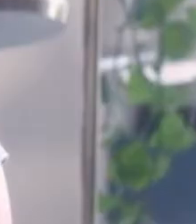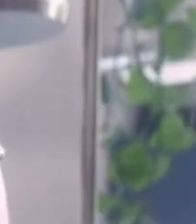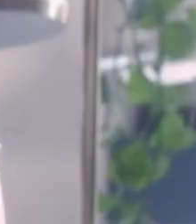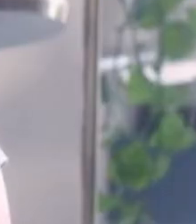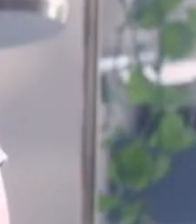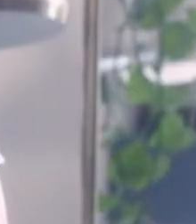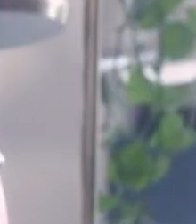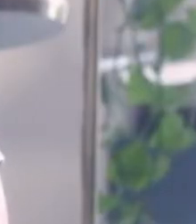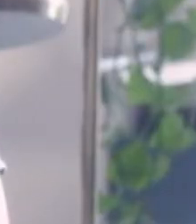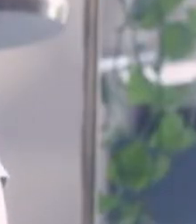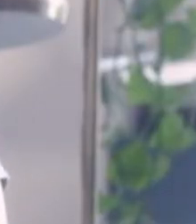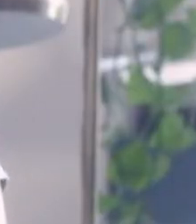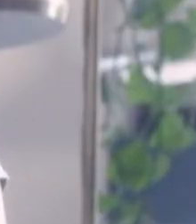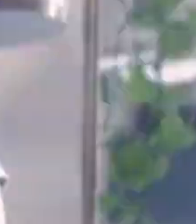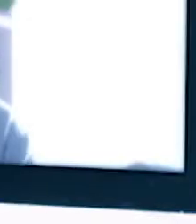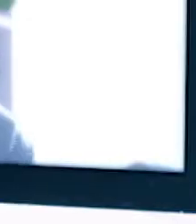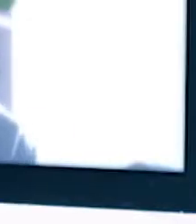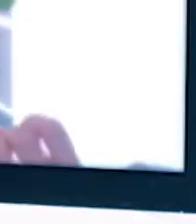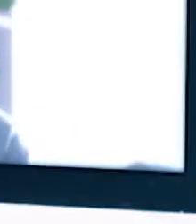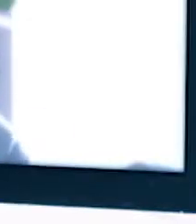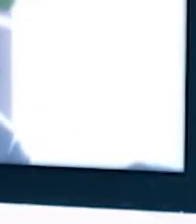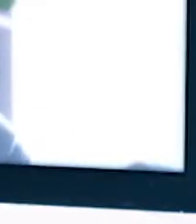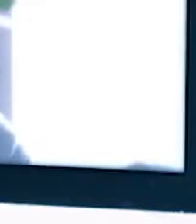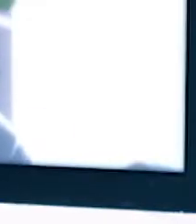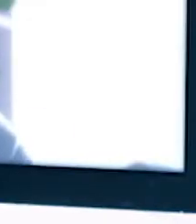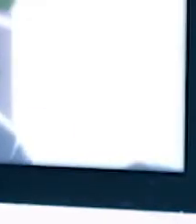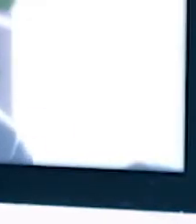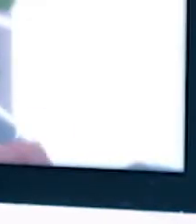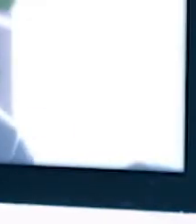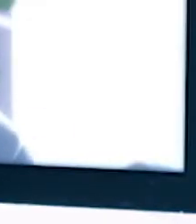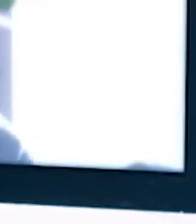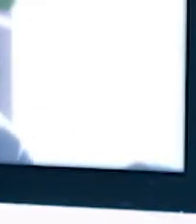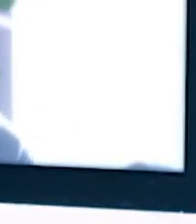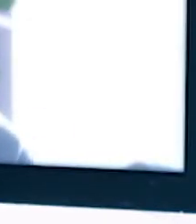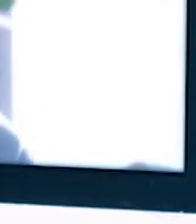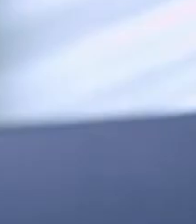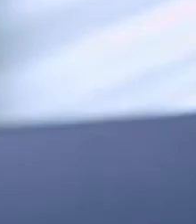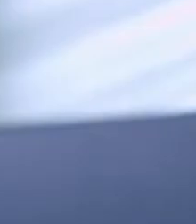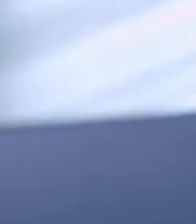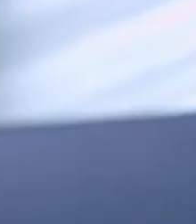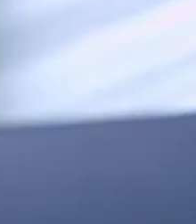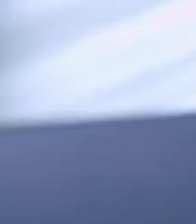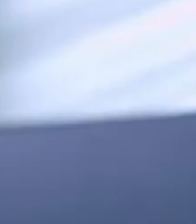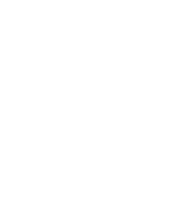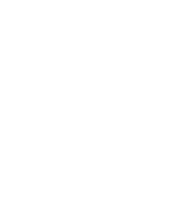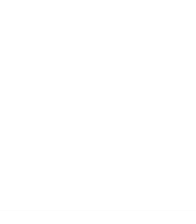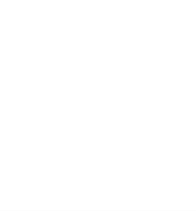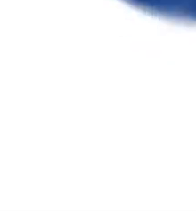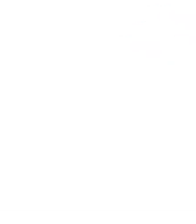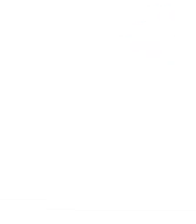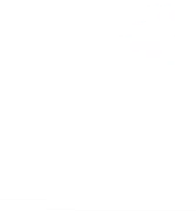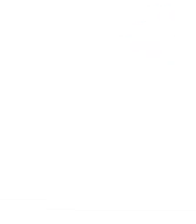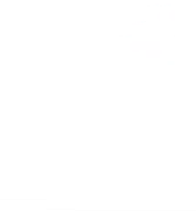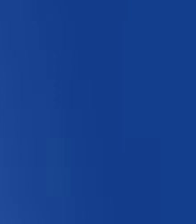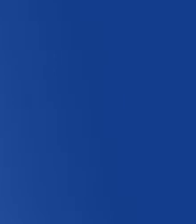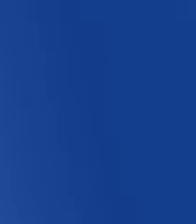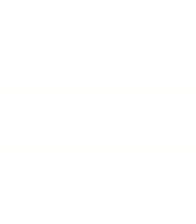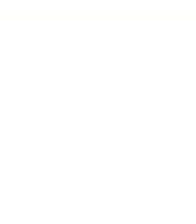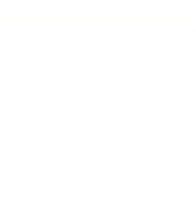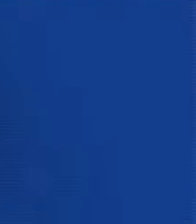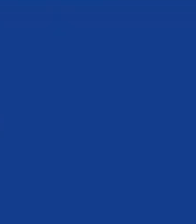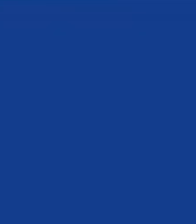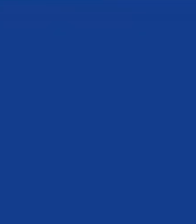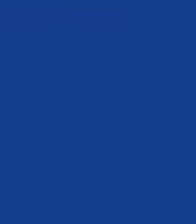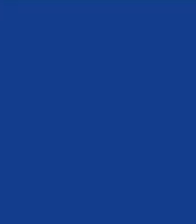fácil Yo unifiqué mis deudas Con el BCR Ahora pago Una sola cuota En una sola fecha Un solo banco Deje de pensar En